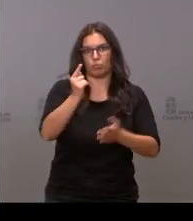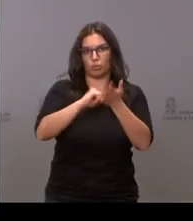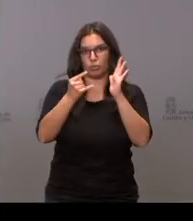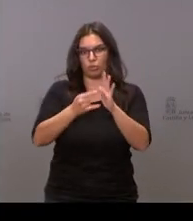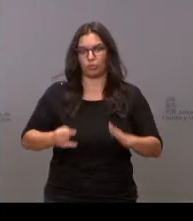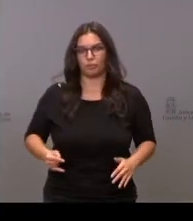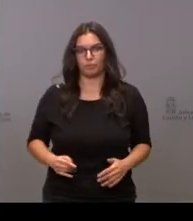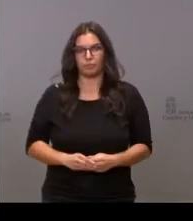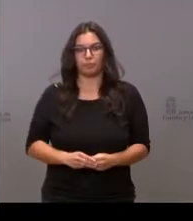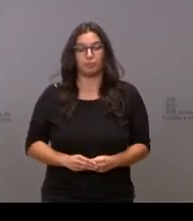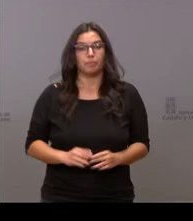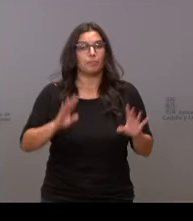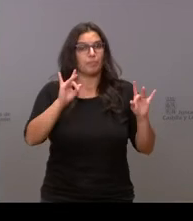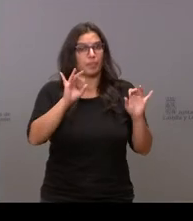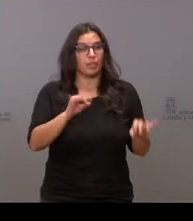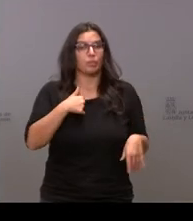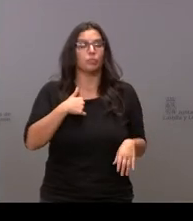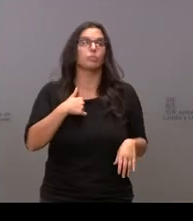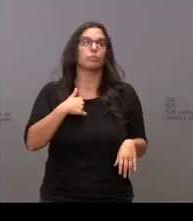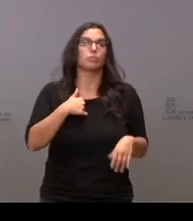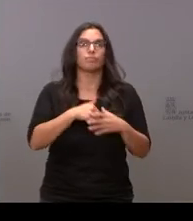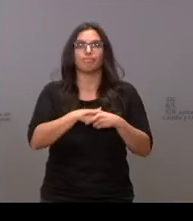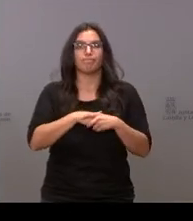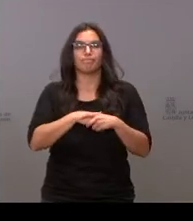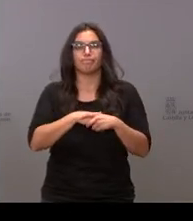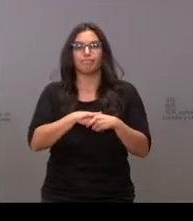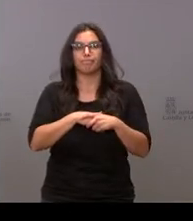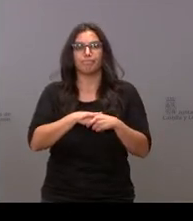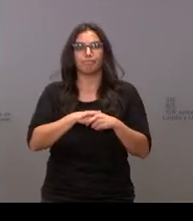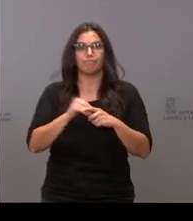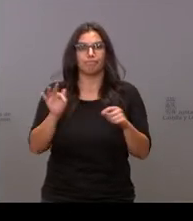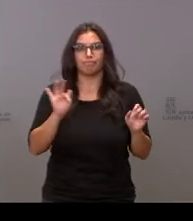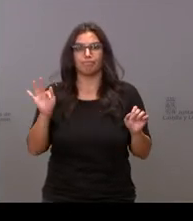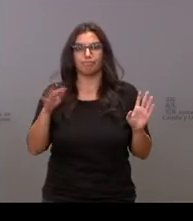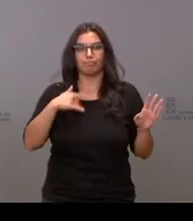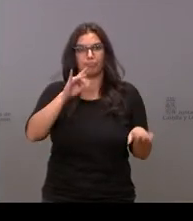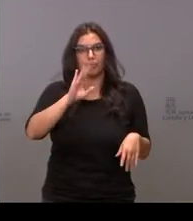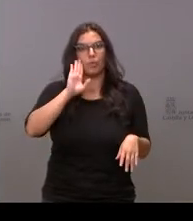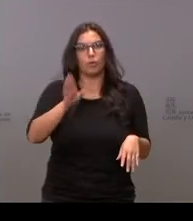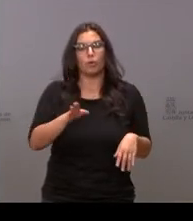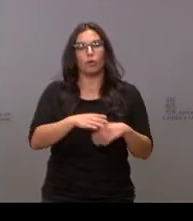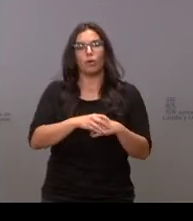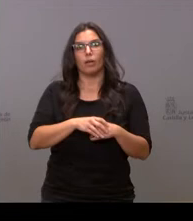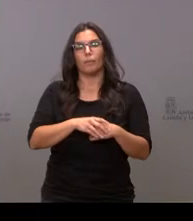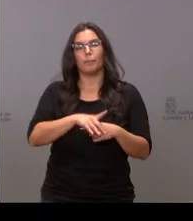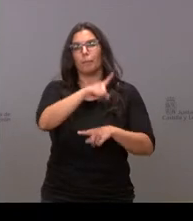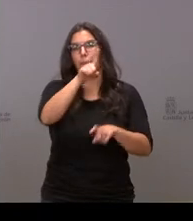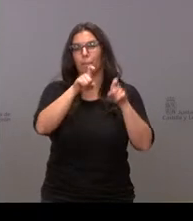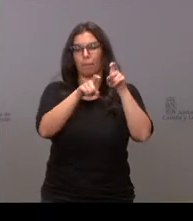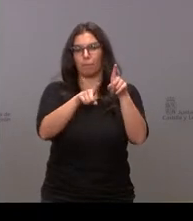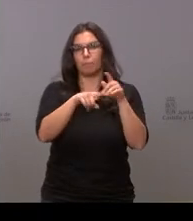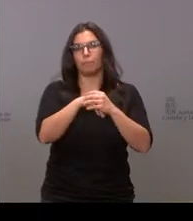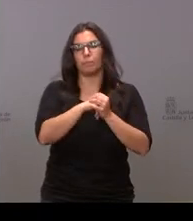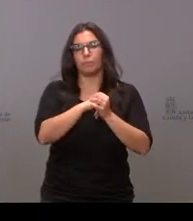si precisamente perdona Oscar si quieres si hola la pregunta es sobre